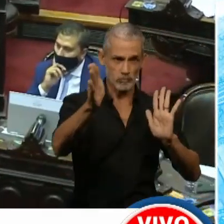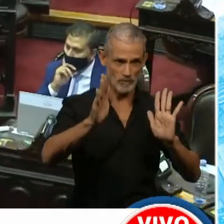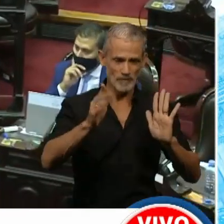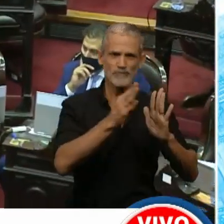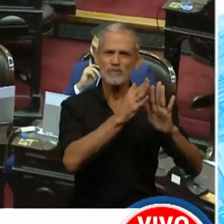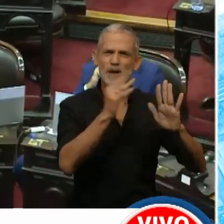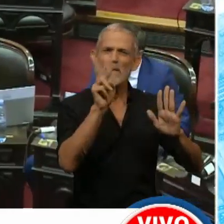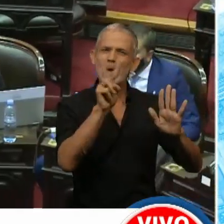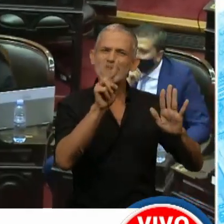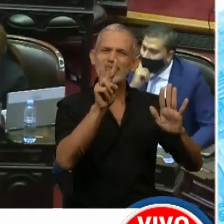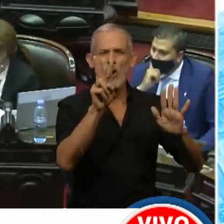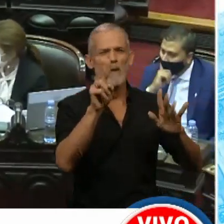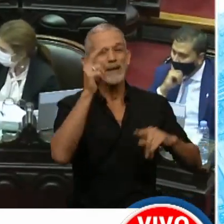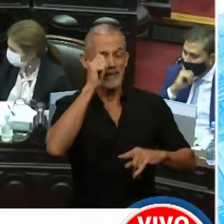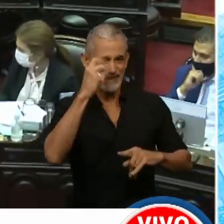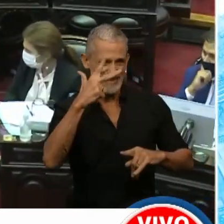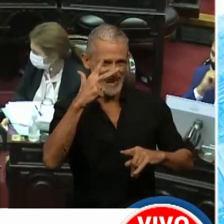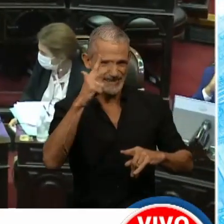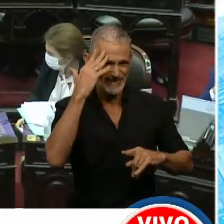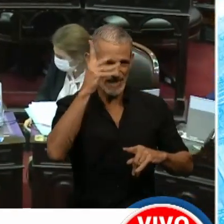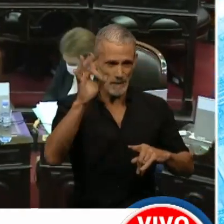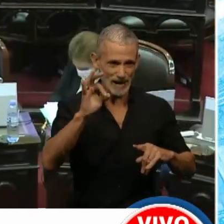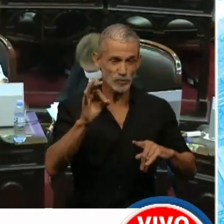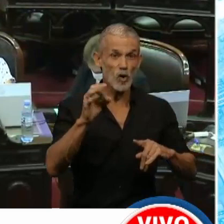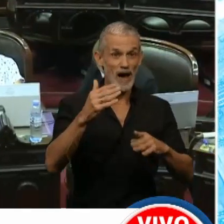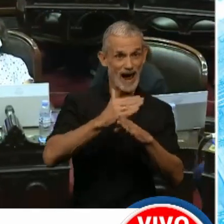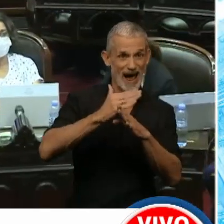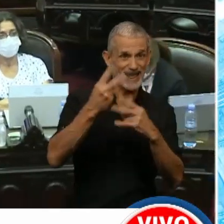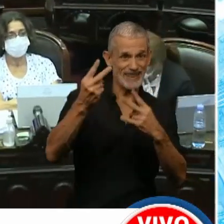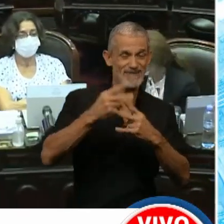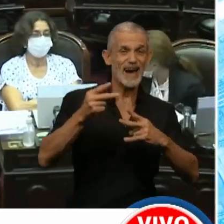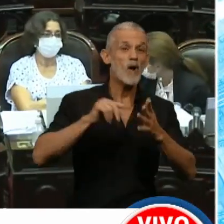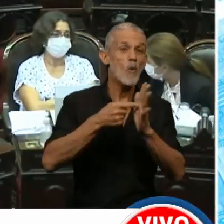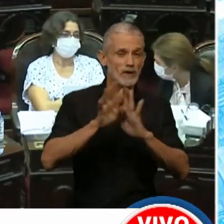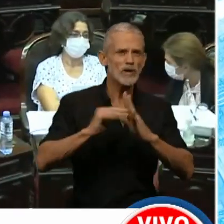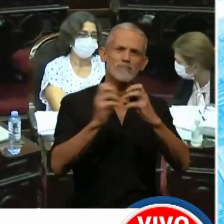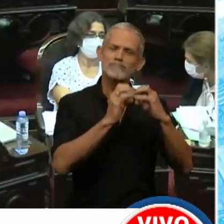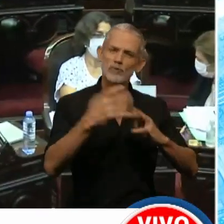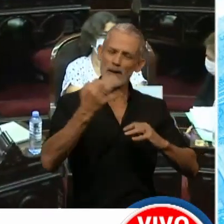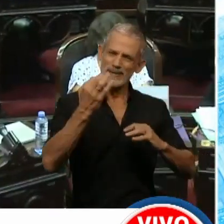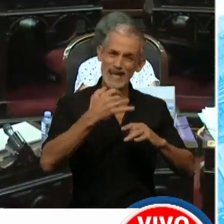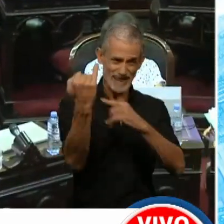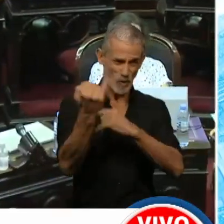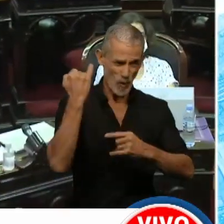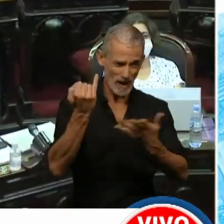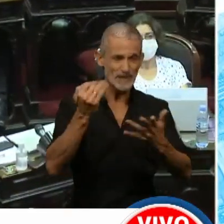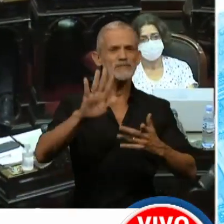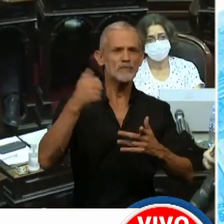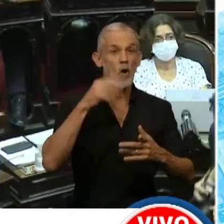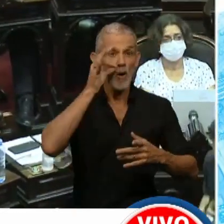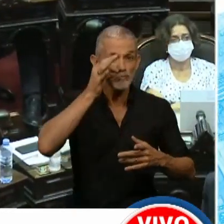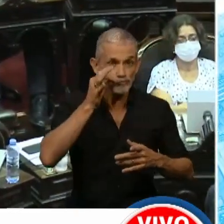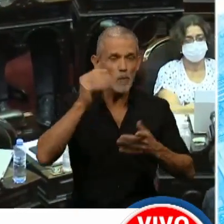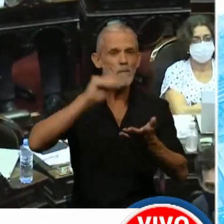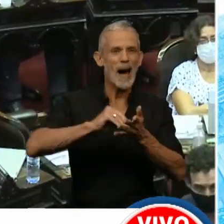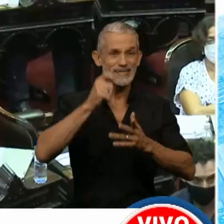22, 23 de marzo, perdón, presidente, previo a viajar a Buenos Aires para tener la sesión especial del día jueves, me hizo